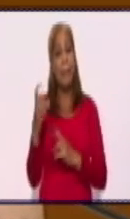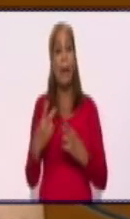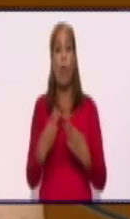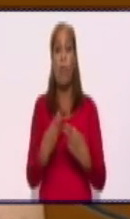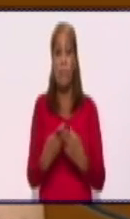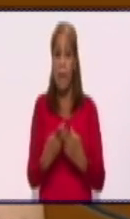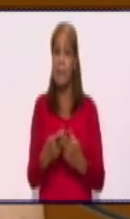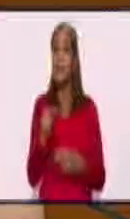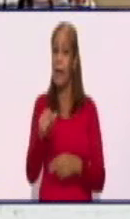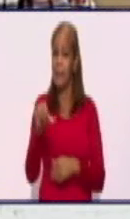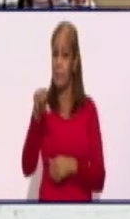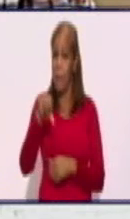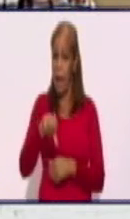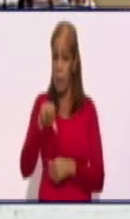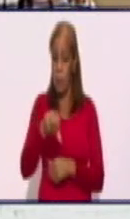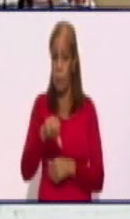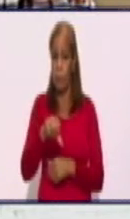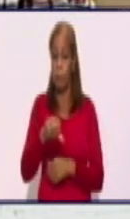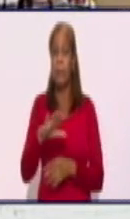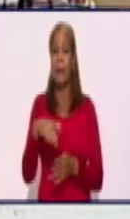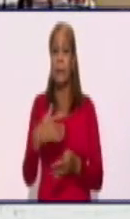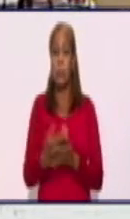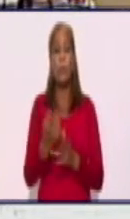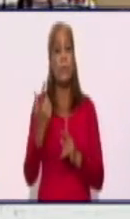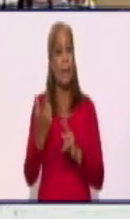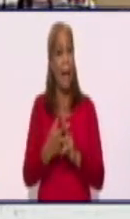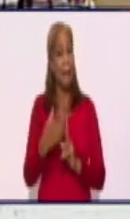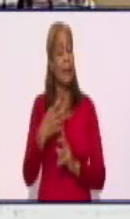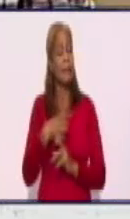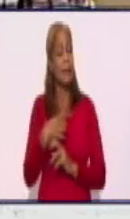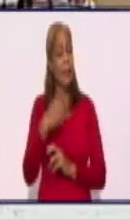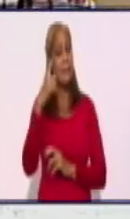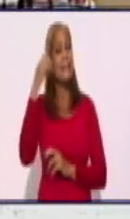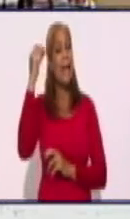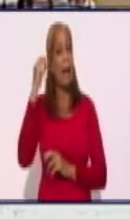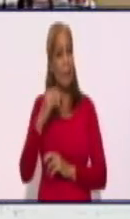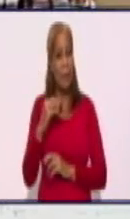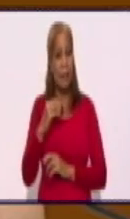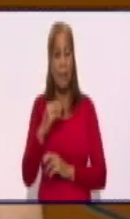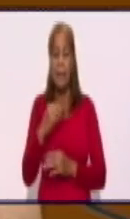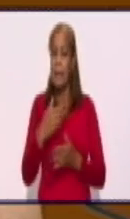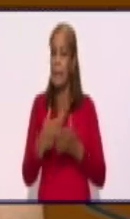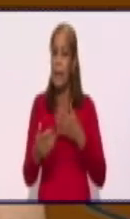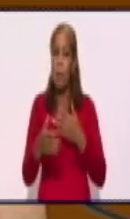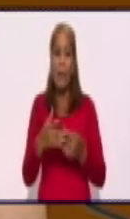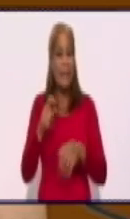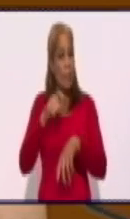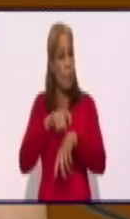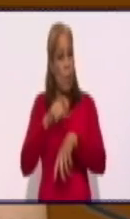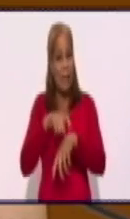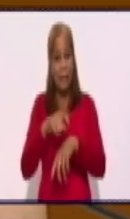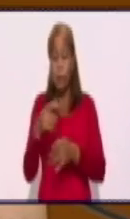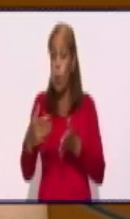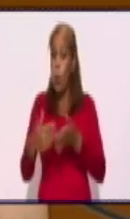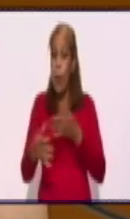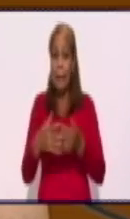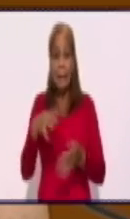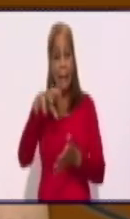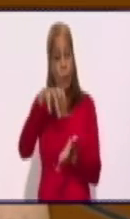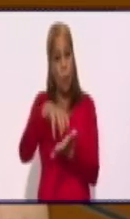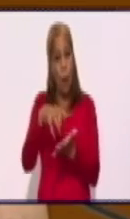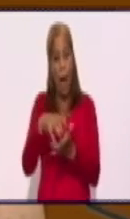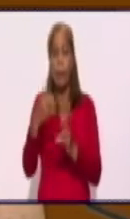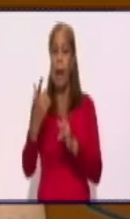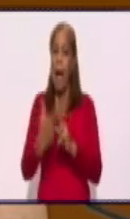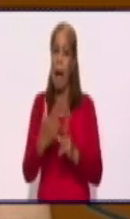enemigo que podamos tener. Así es. Y hay que tener presente que estamos en riesgo en cualquier momento y en cualquier lugar. Y que lo